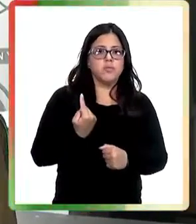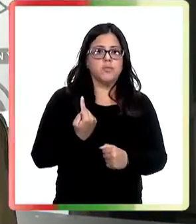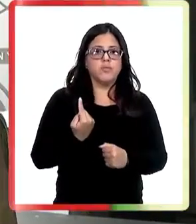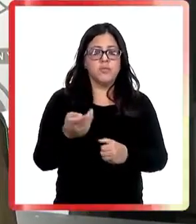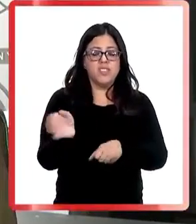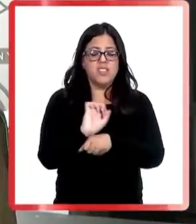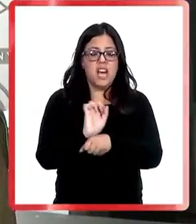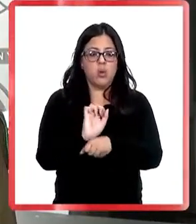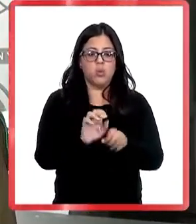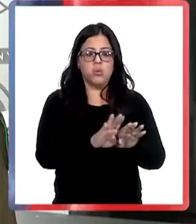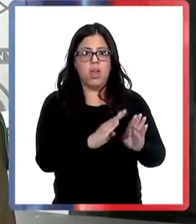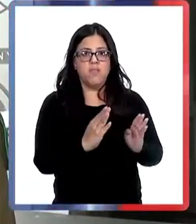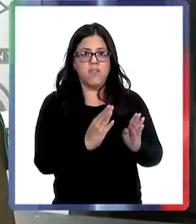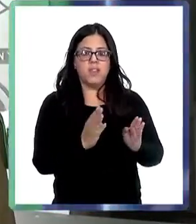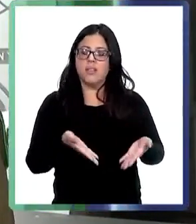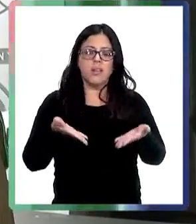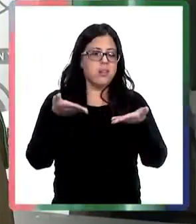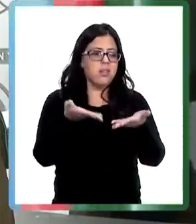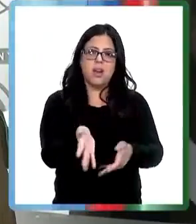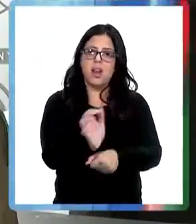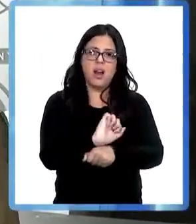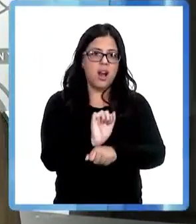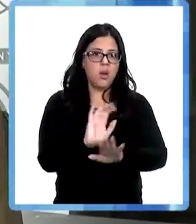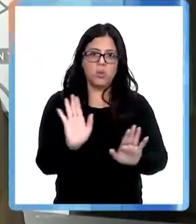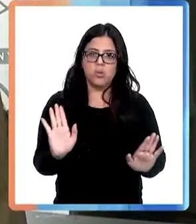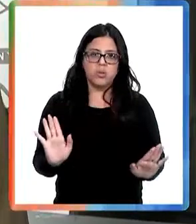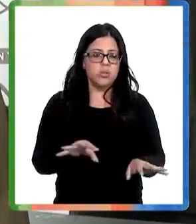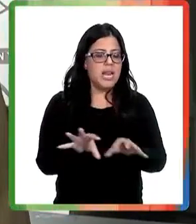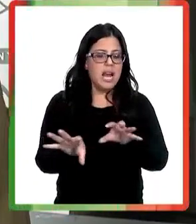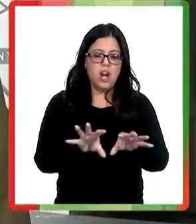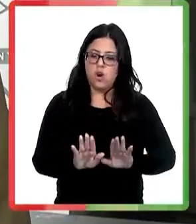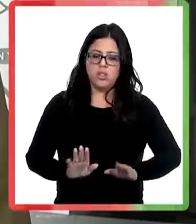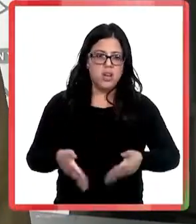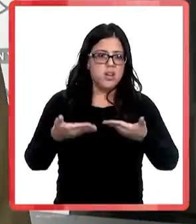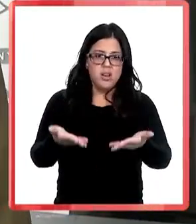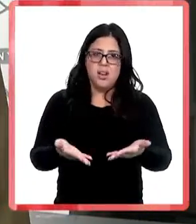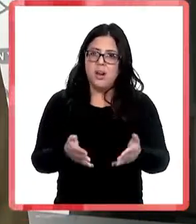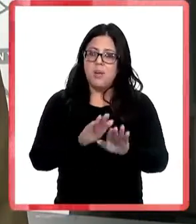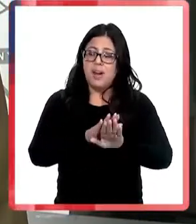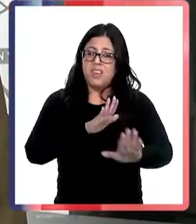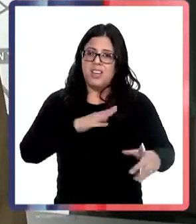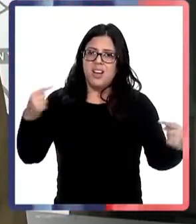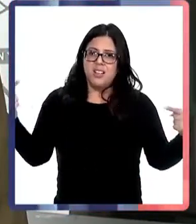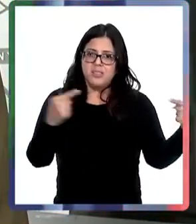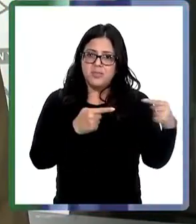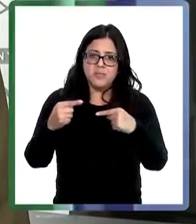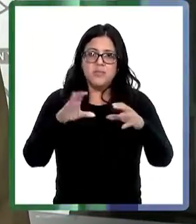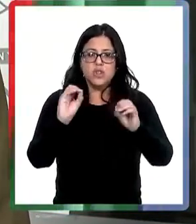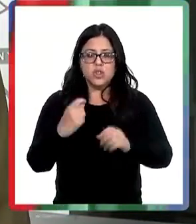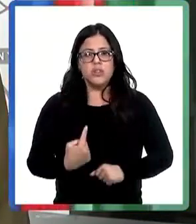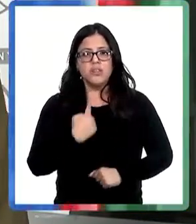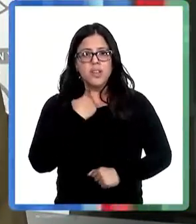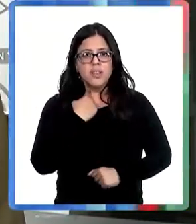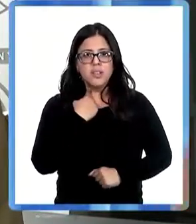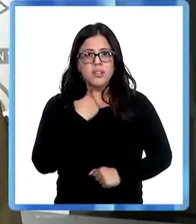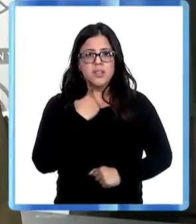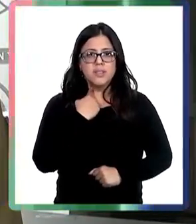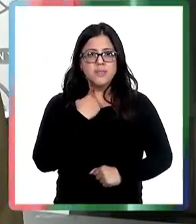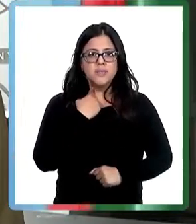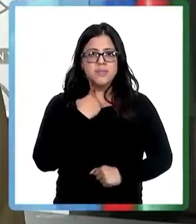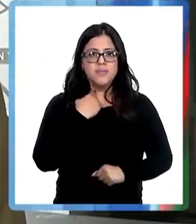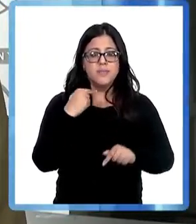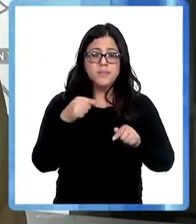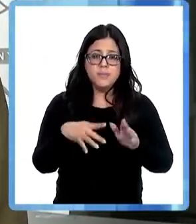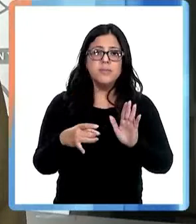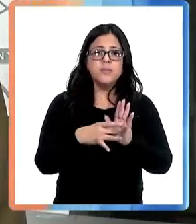evitar una confrontación o evitar víctima, en este caso, ante un hecho delictual. Lo segundo es ideal transitar con las